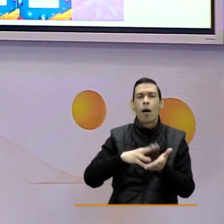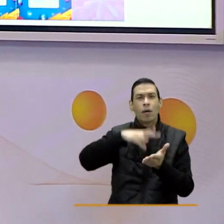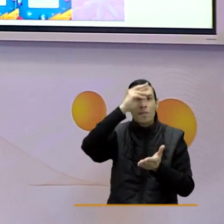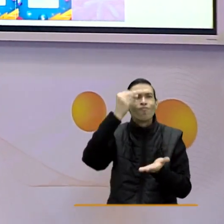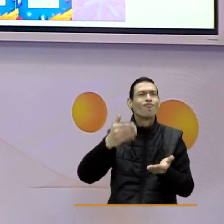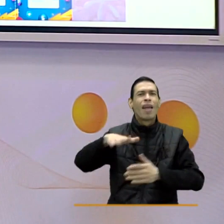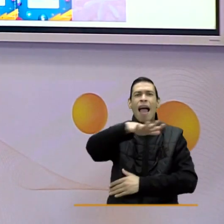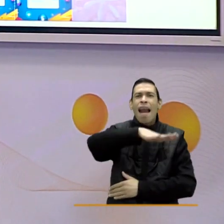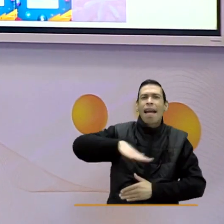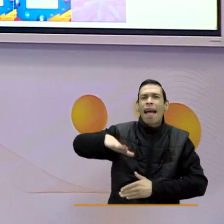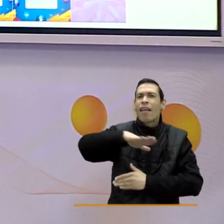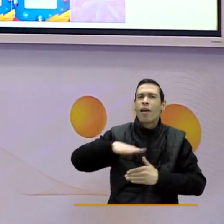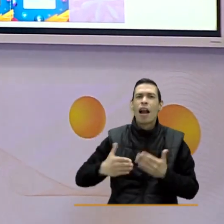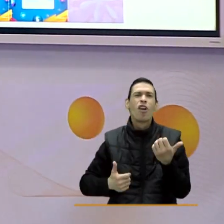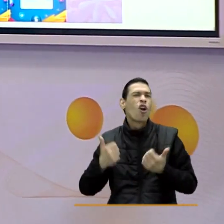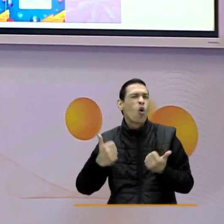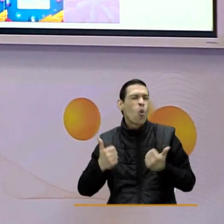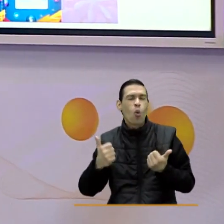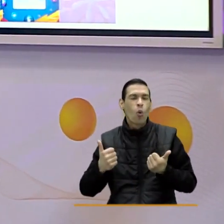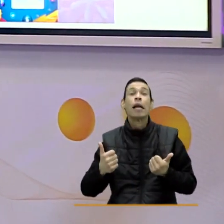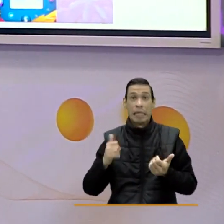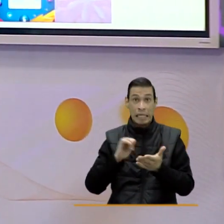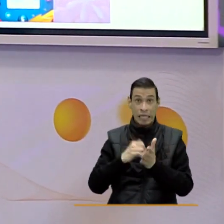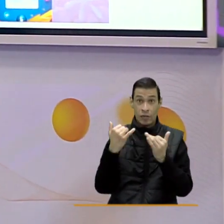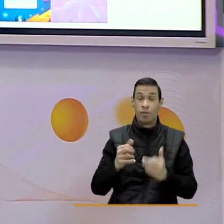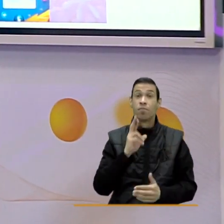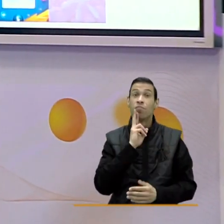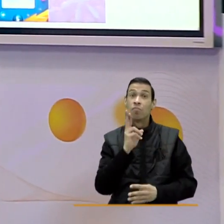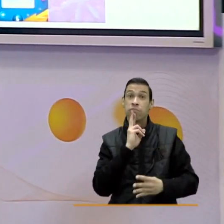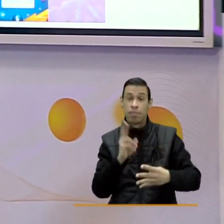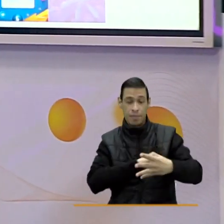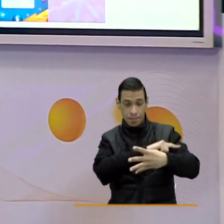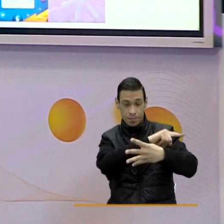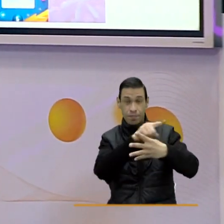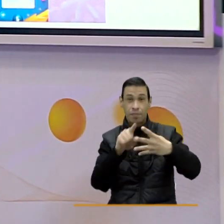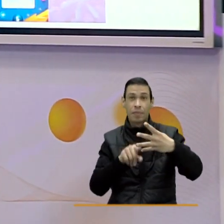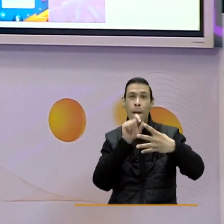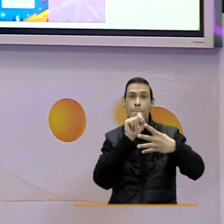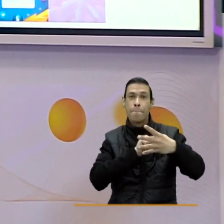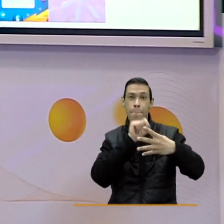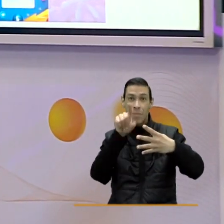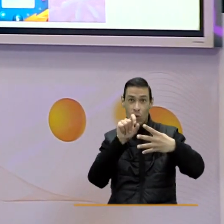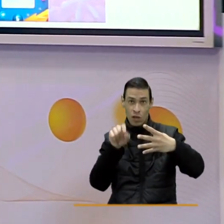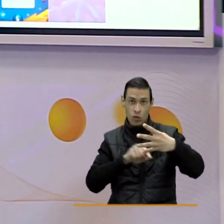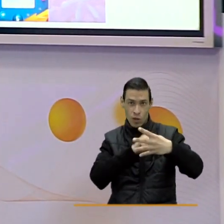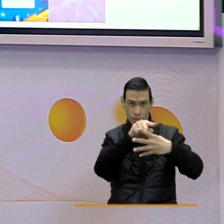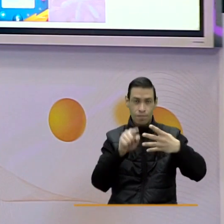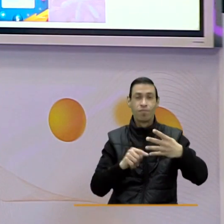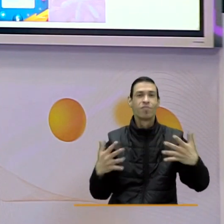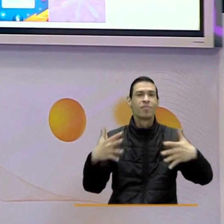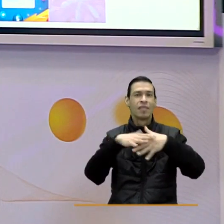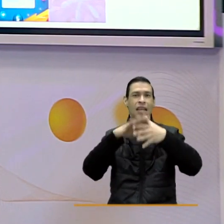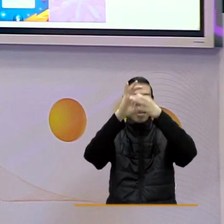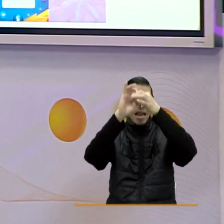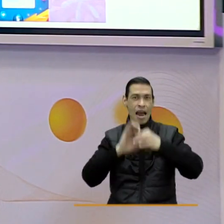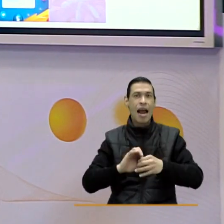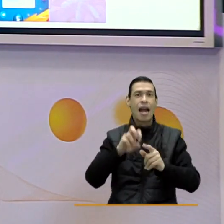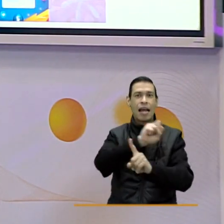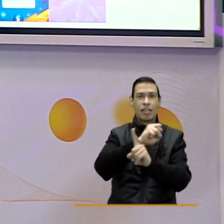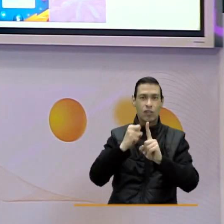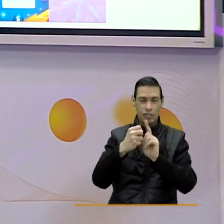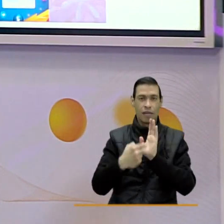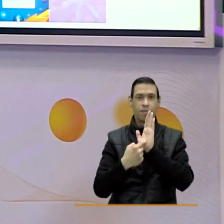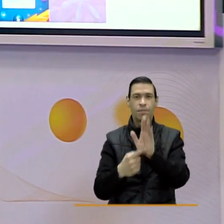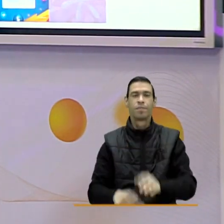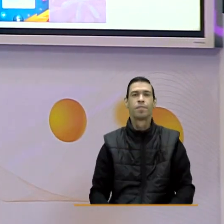formación, en qué regionales los están presentando y demás. Por eso ahora vamos a responder cuatro preguntas que nos han llegado a través de nuestras redes sociales